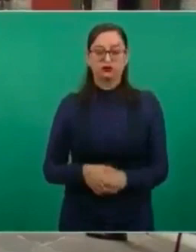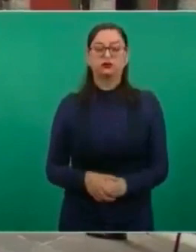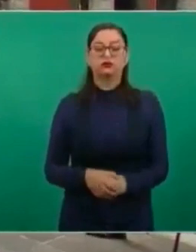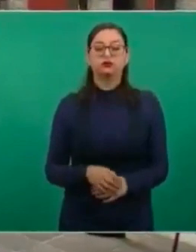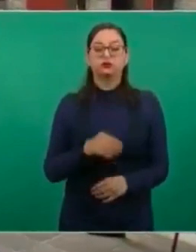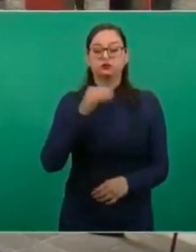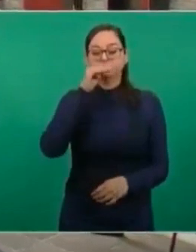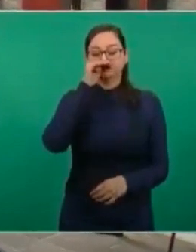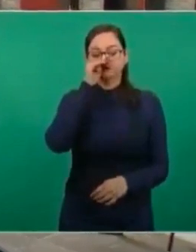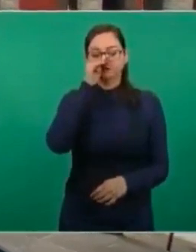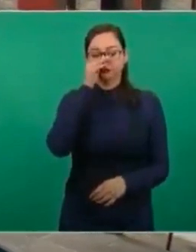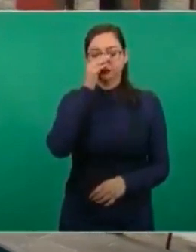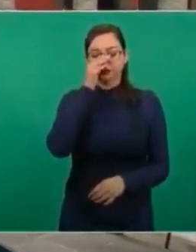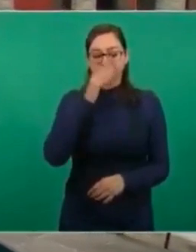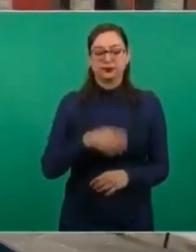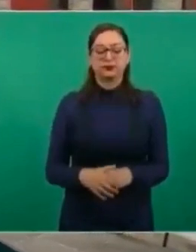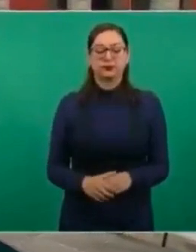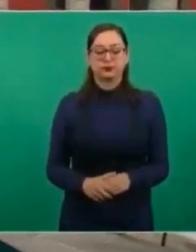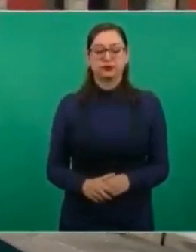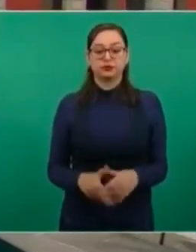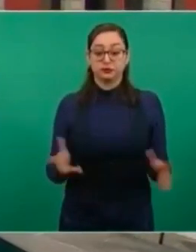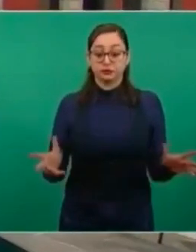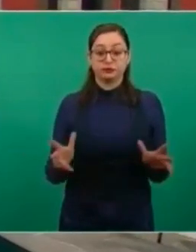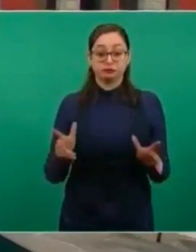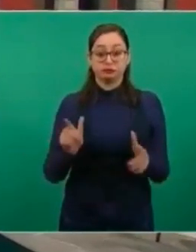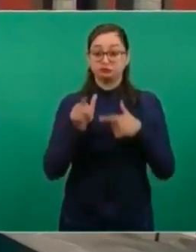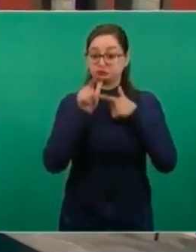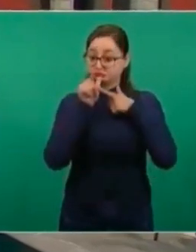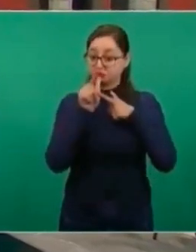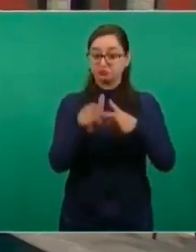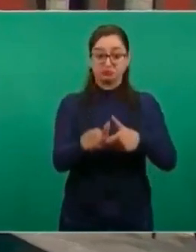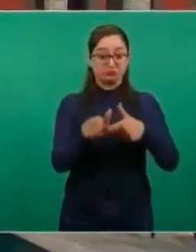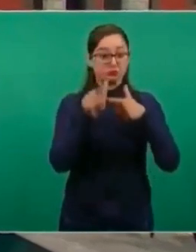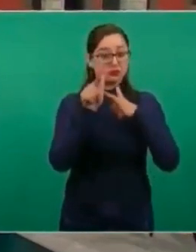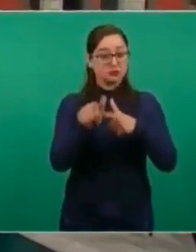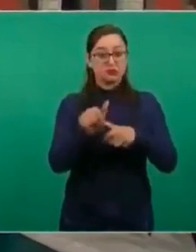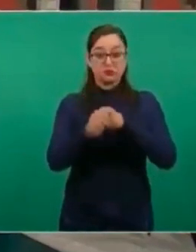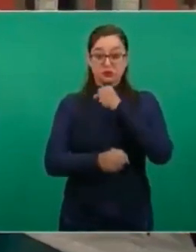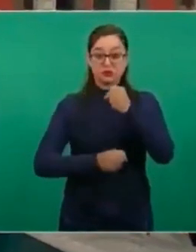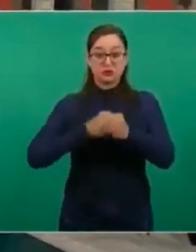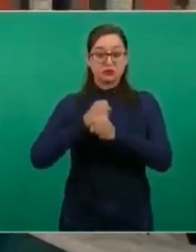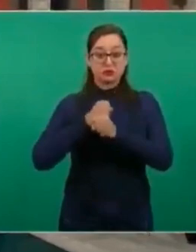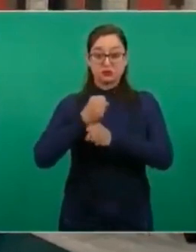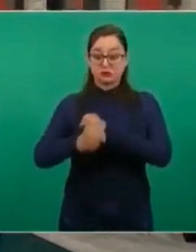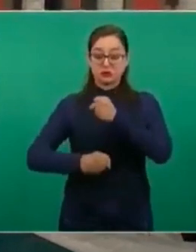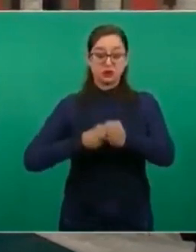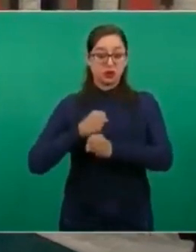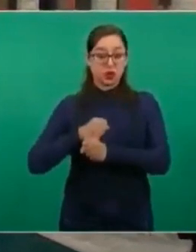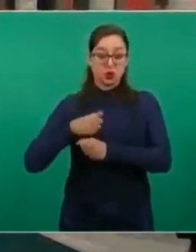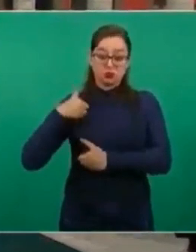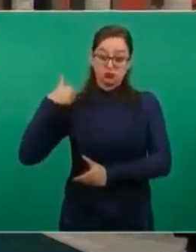sobrevivió al vendaval